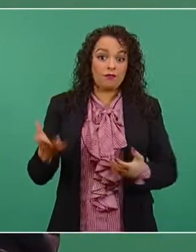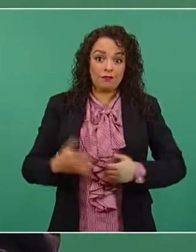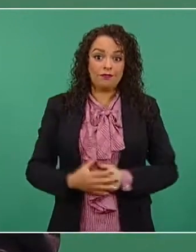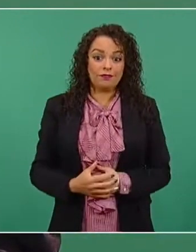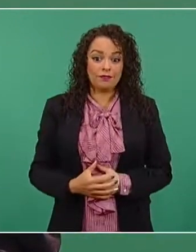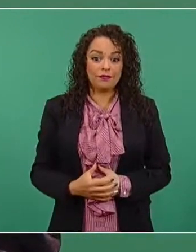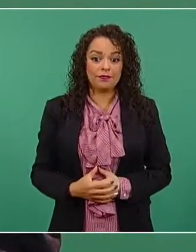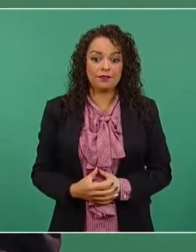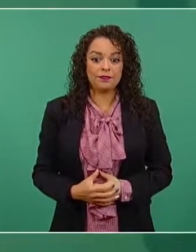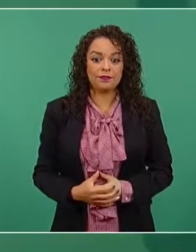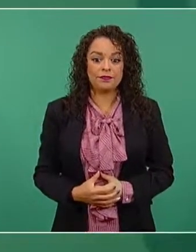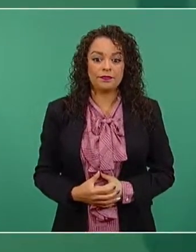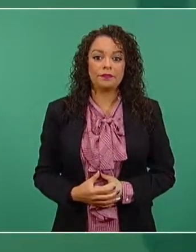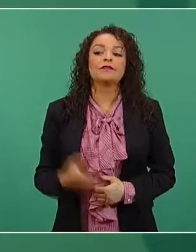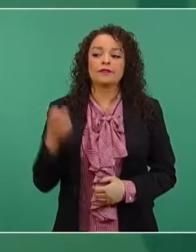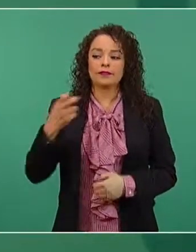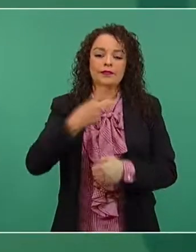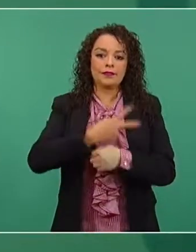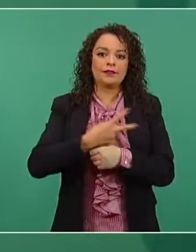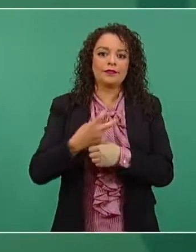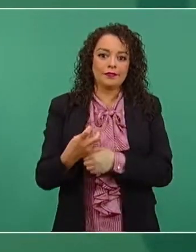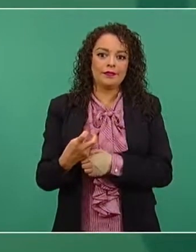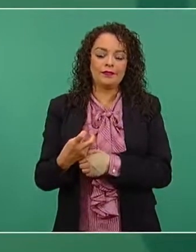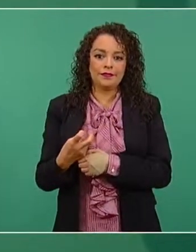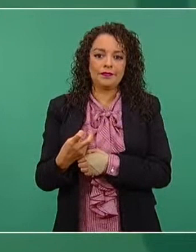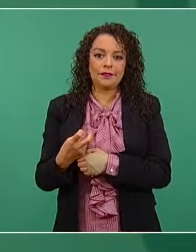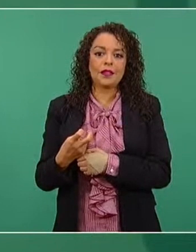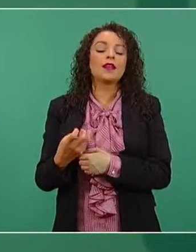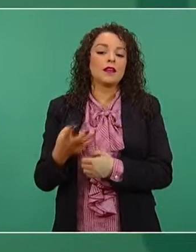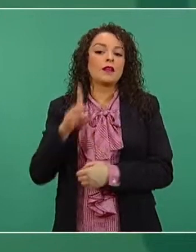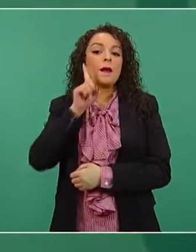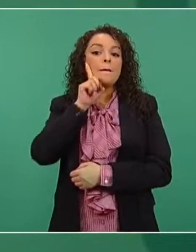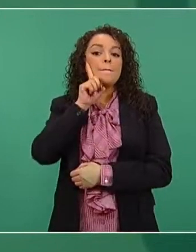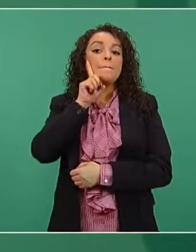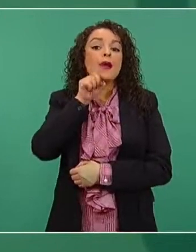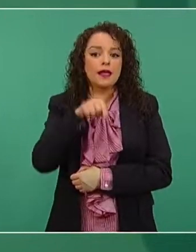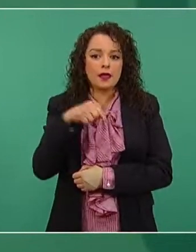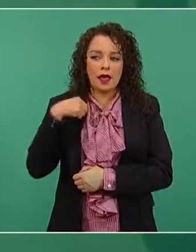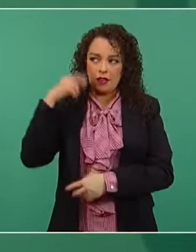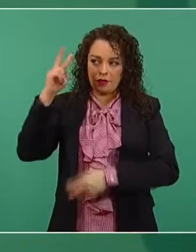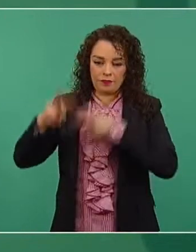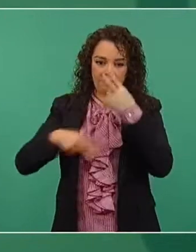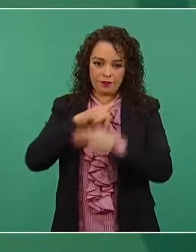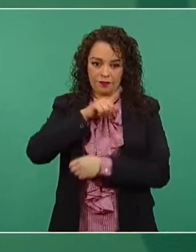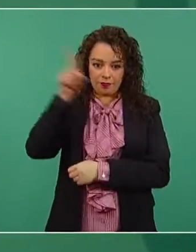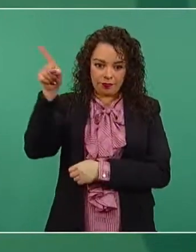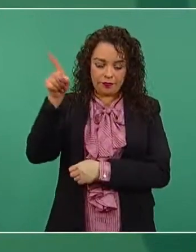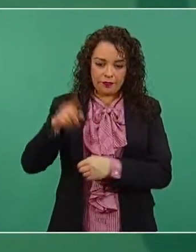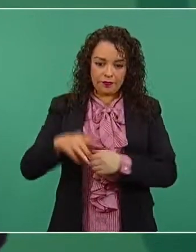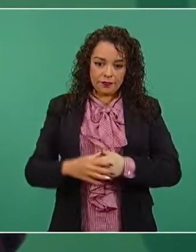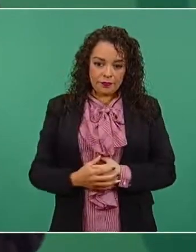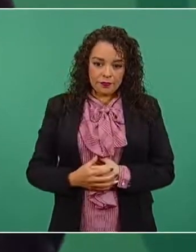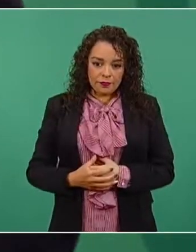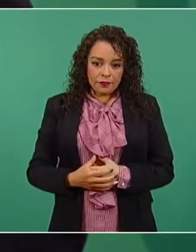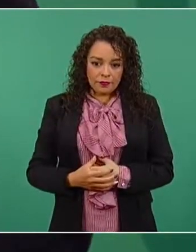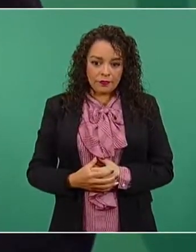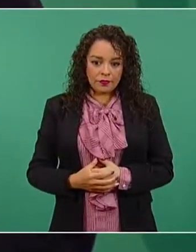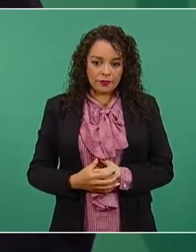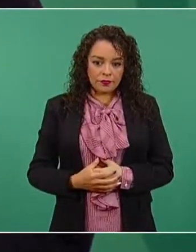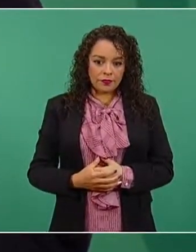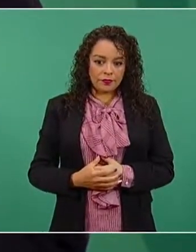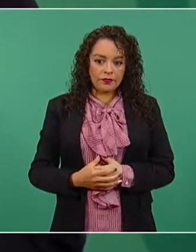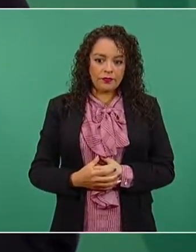presidir el Consejo. Mañana voy a